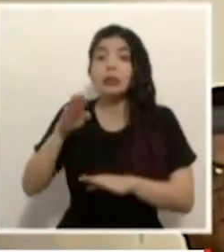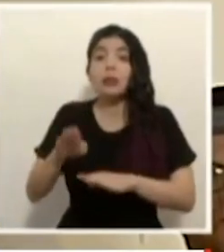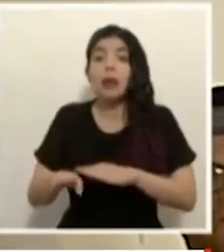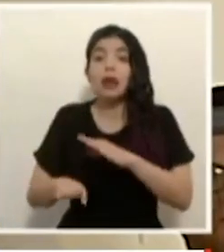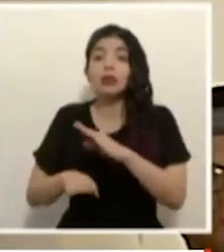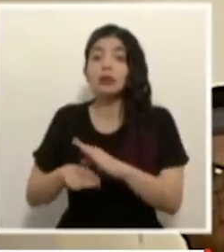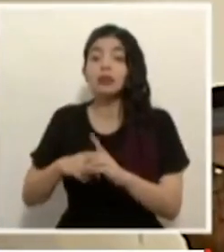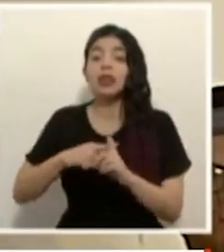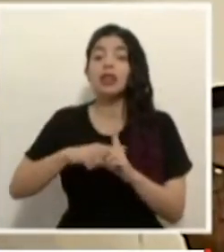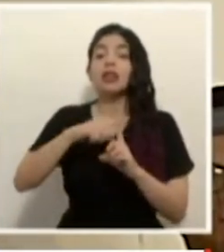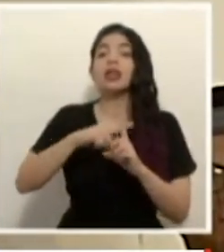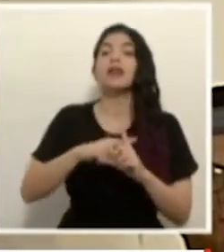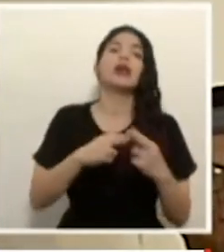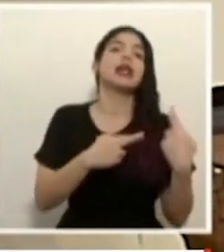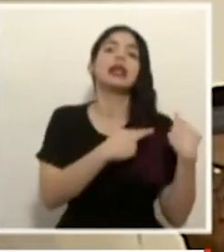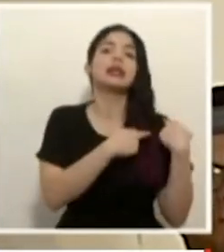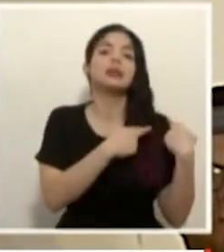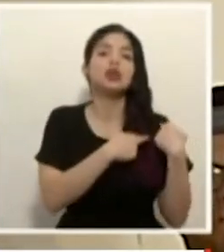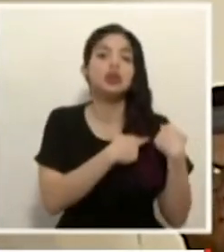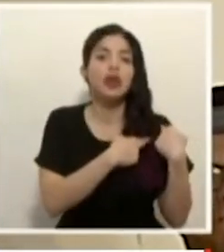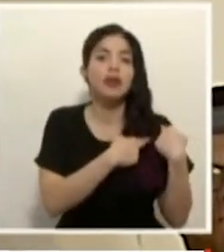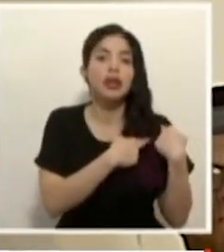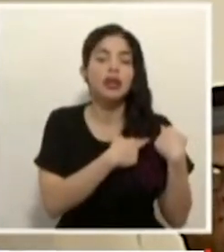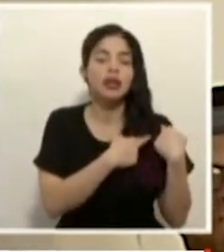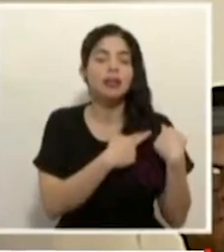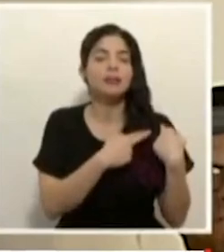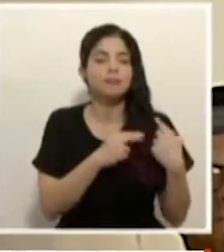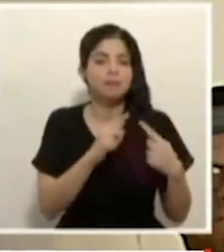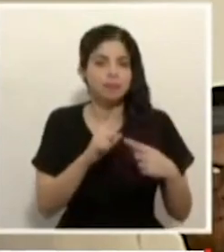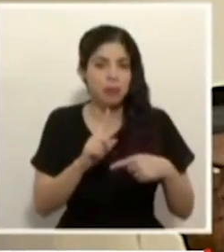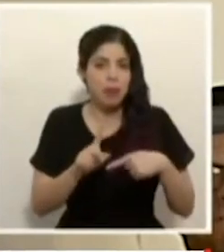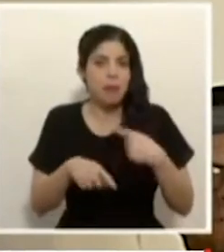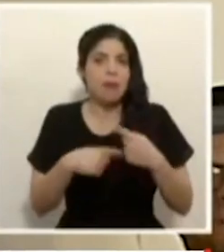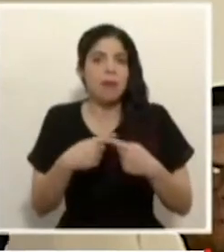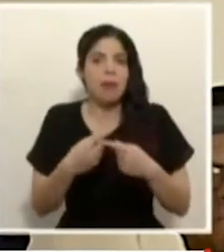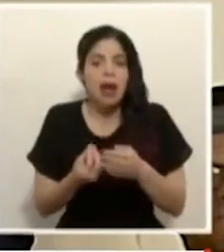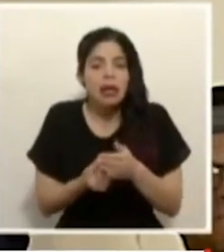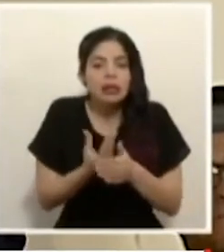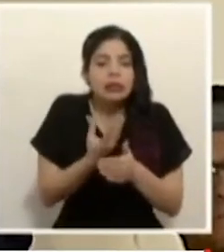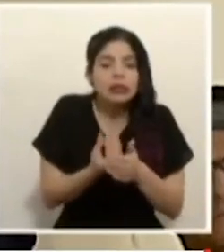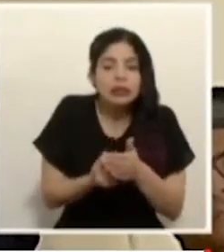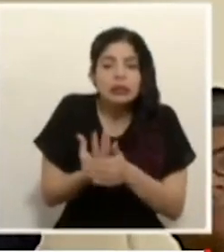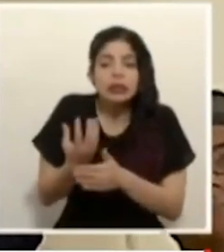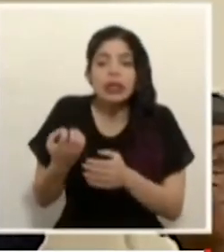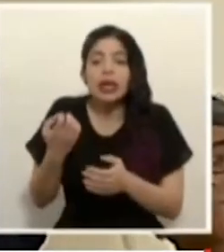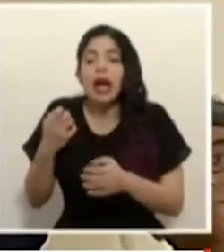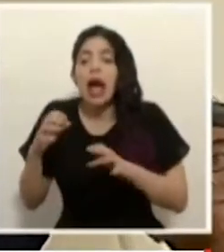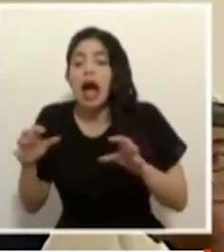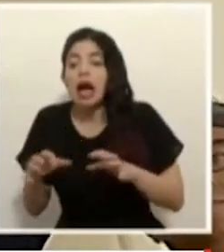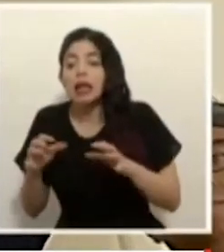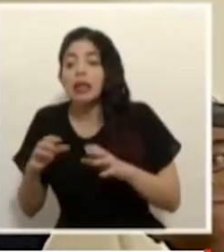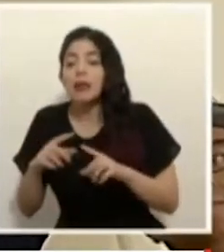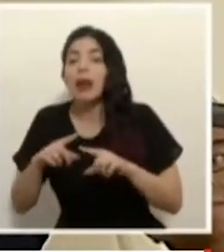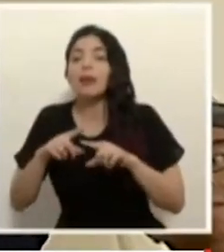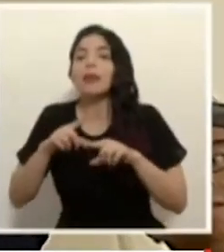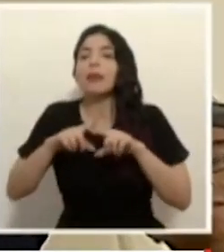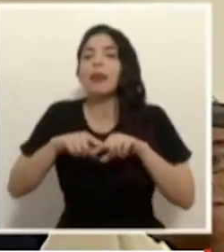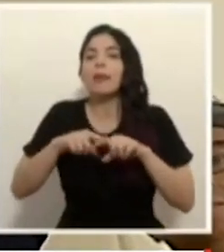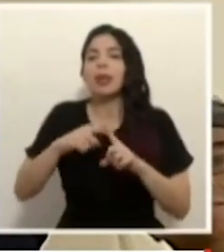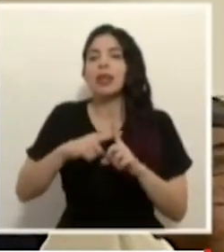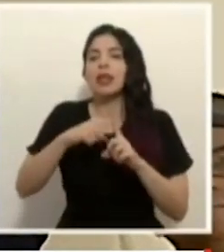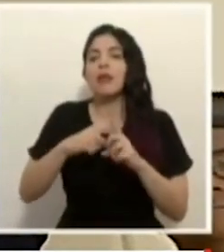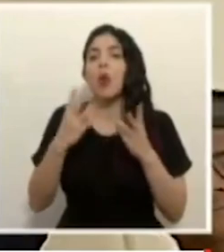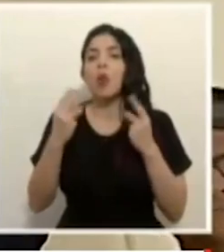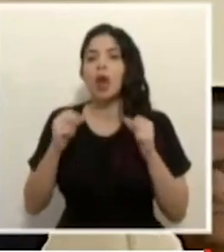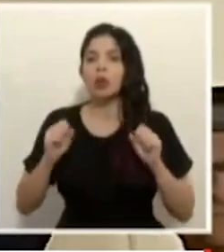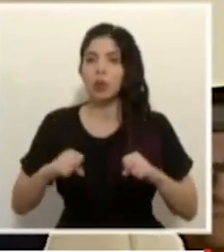responsabilidad se generará esa actividad en lo posible en lo posible